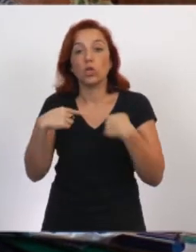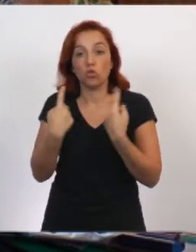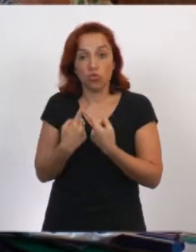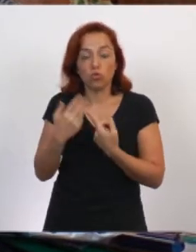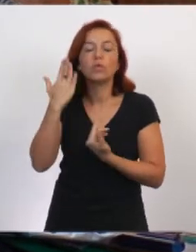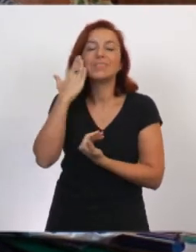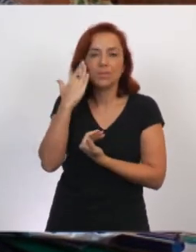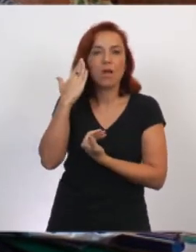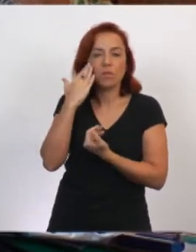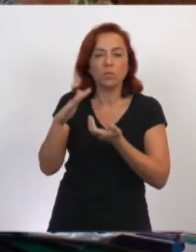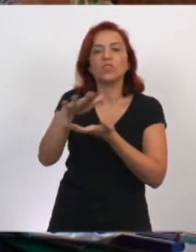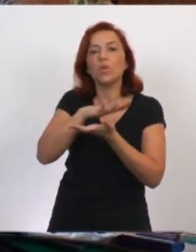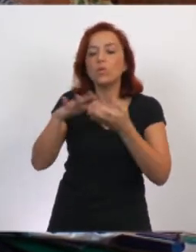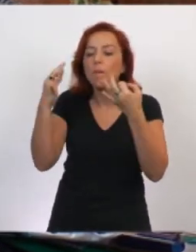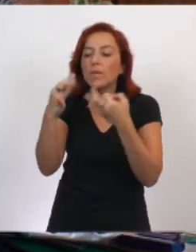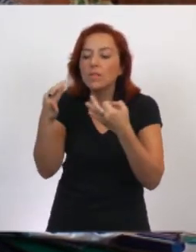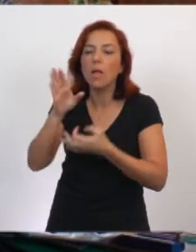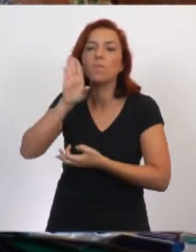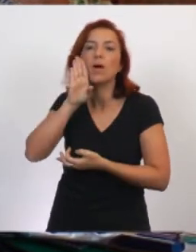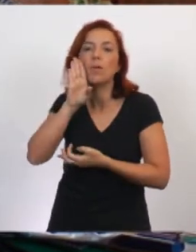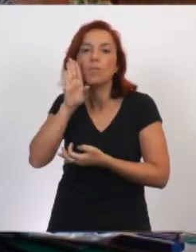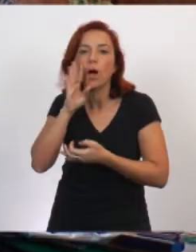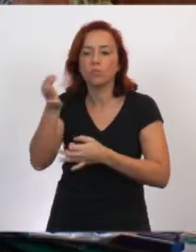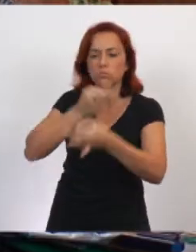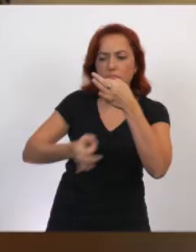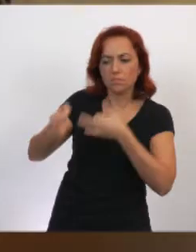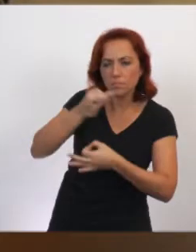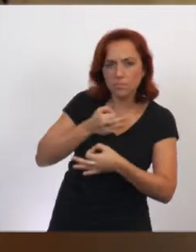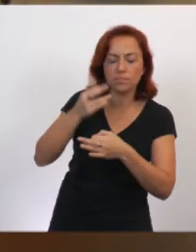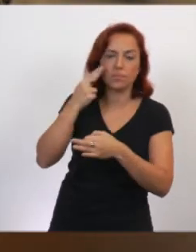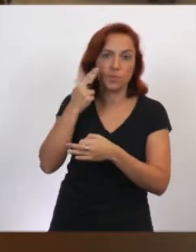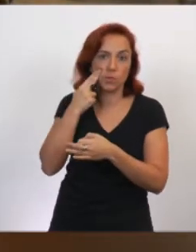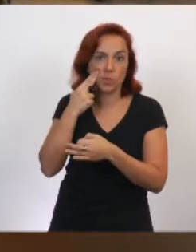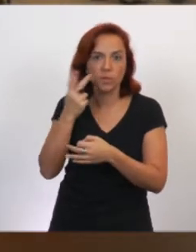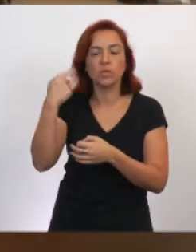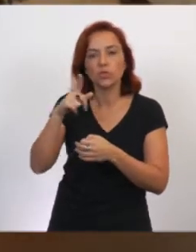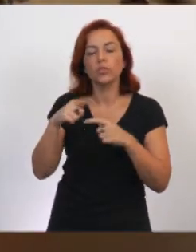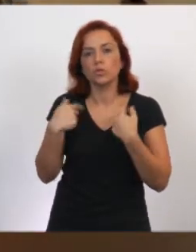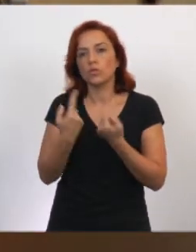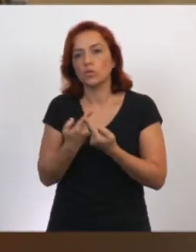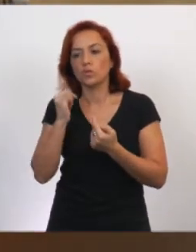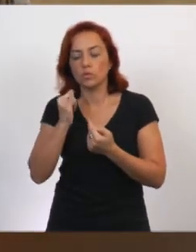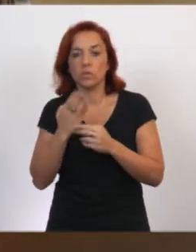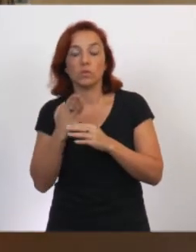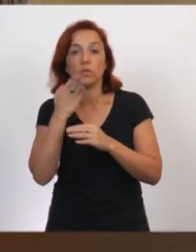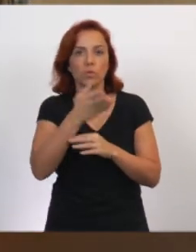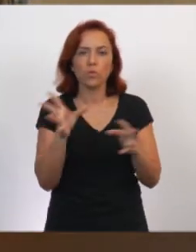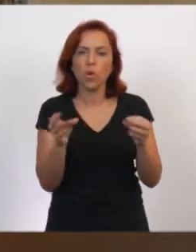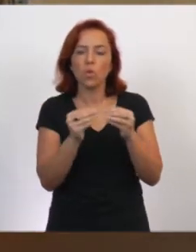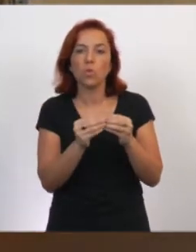conscientes de la situación especial de la mamá que lo planteó. Por ello es que accedimos y